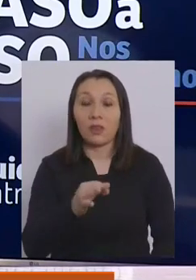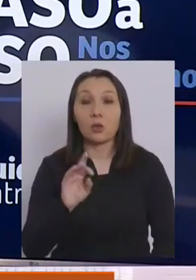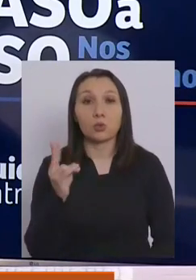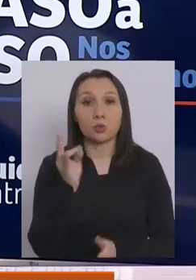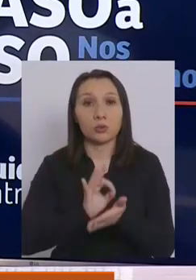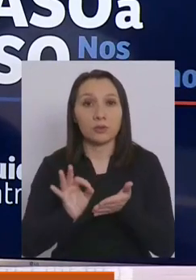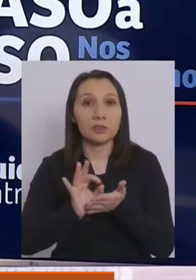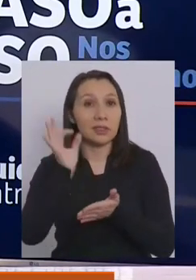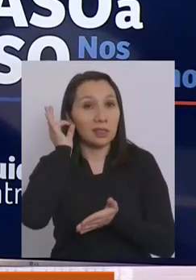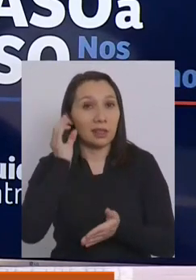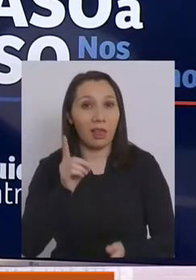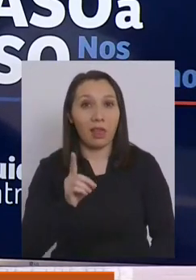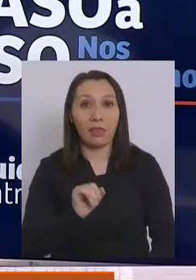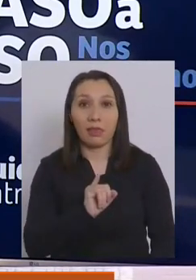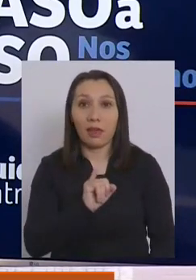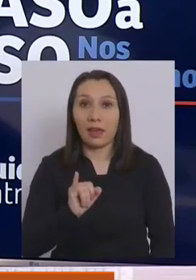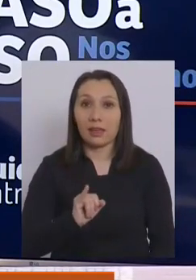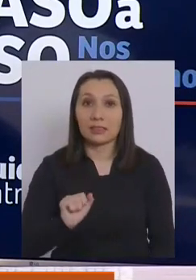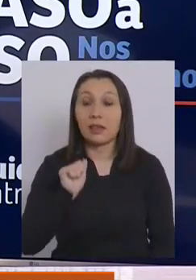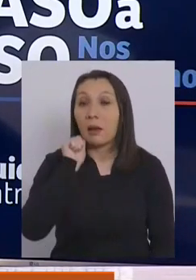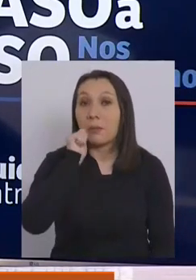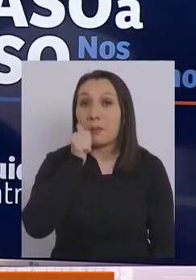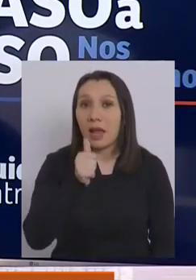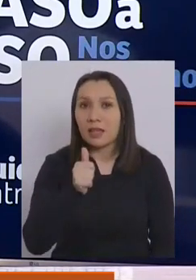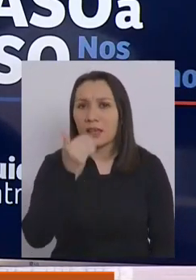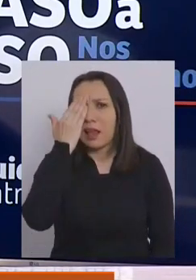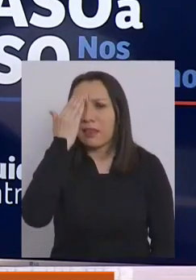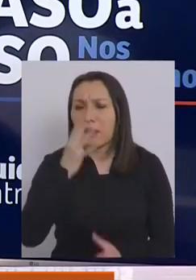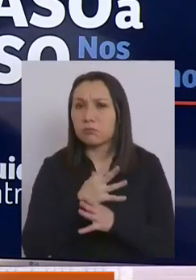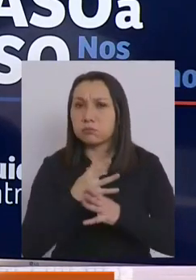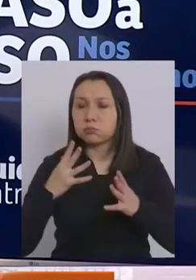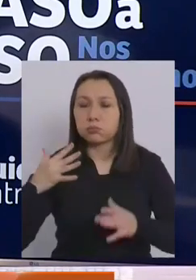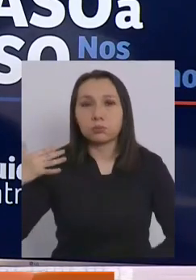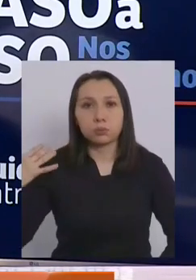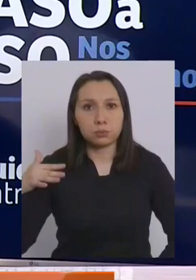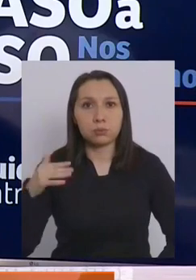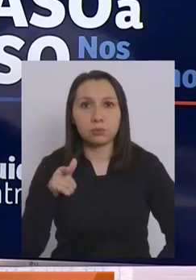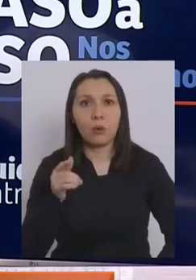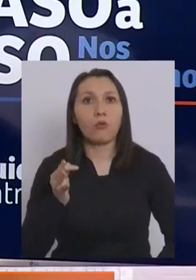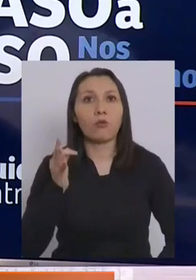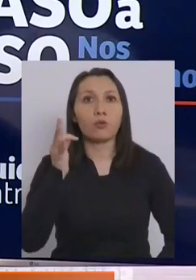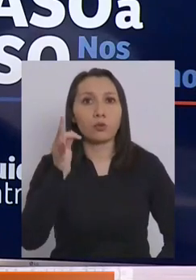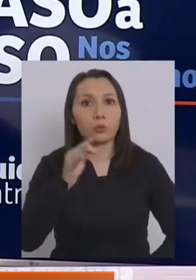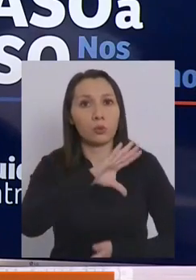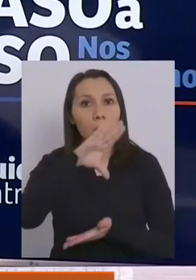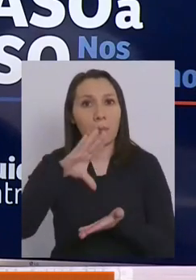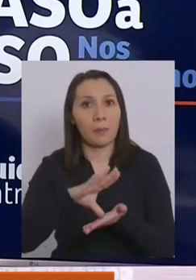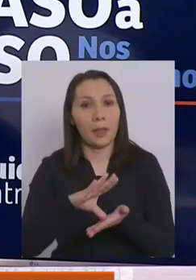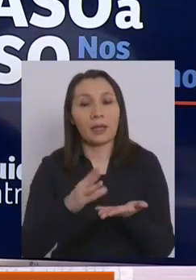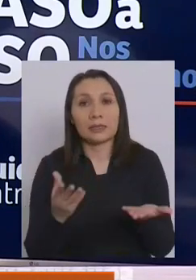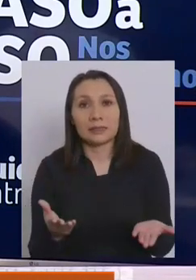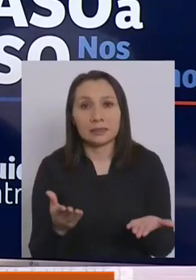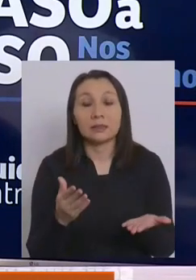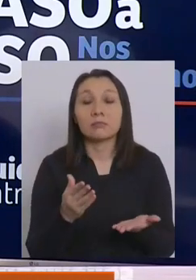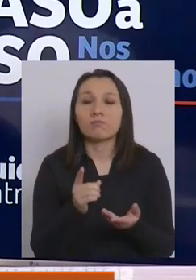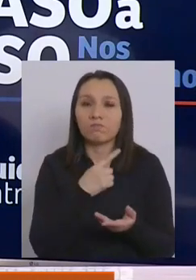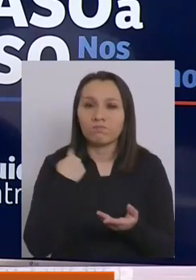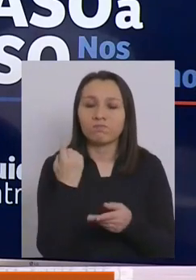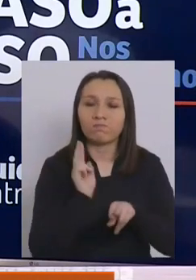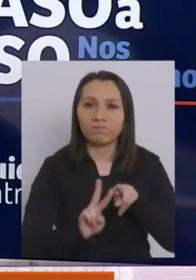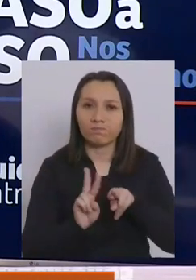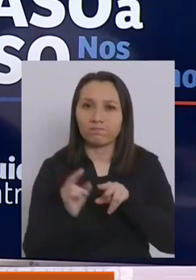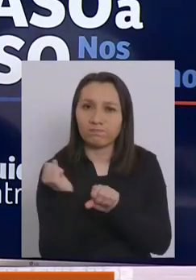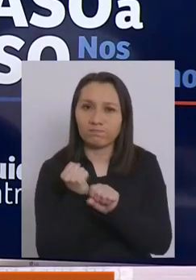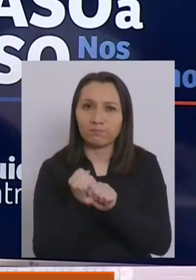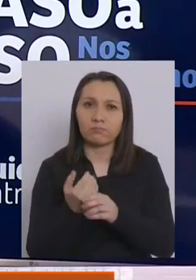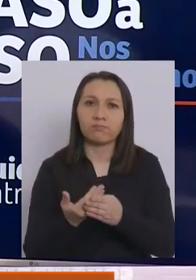la subsecretaria Paula Daza, mañana será un día de mucha importancia para el futuro de nuestro país. Y es por eso que hemos trabajado